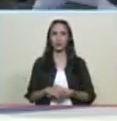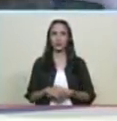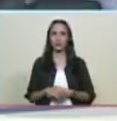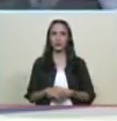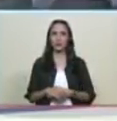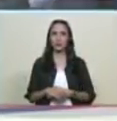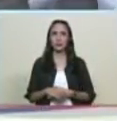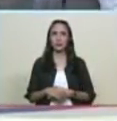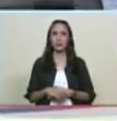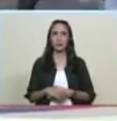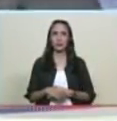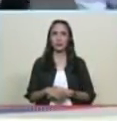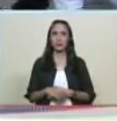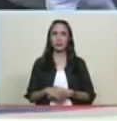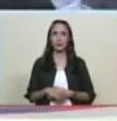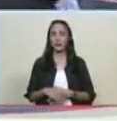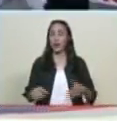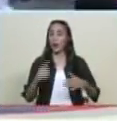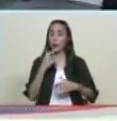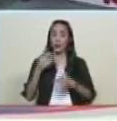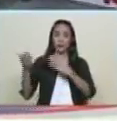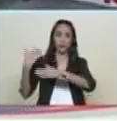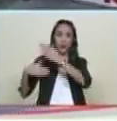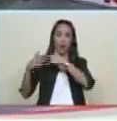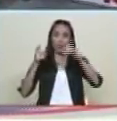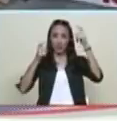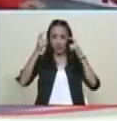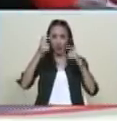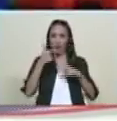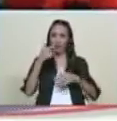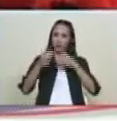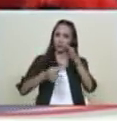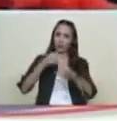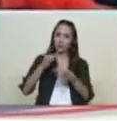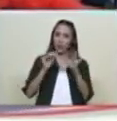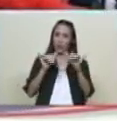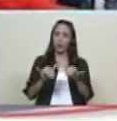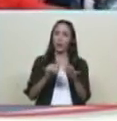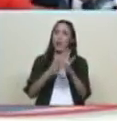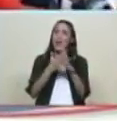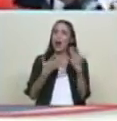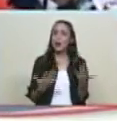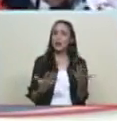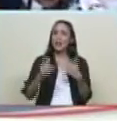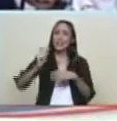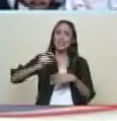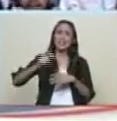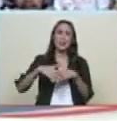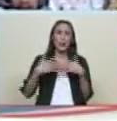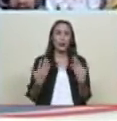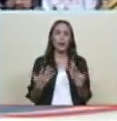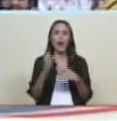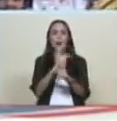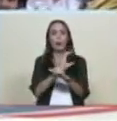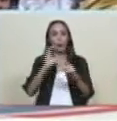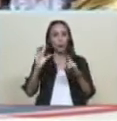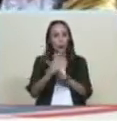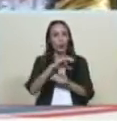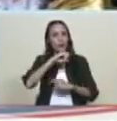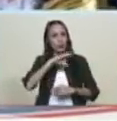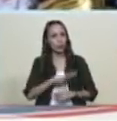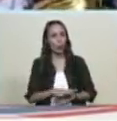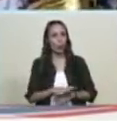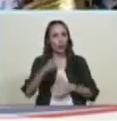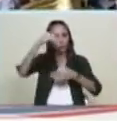como yo he dicho como decía nuestro comandante Hugo Chávez necesitamos un pueblo culto el teatro